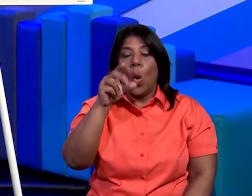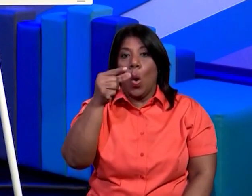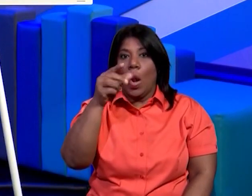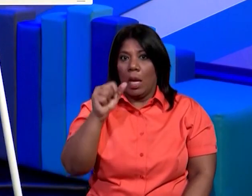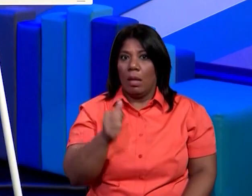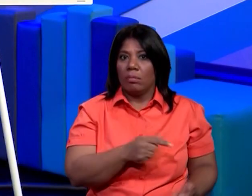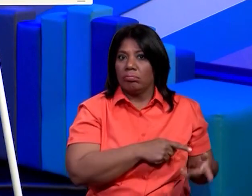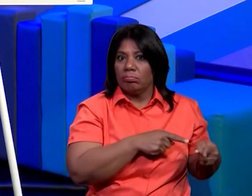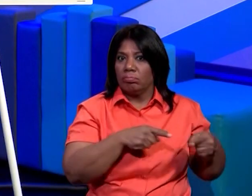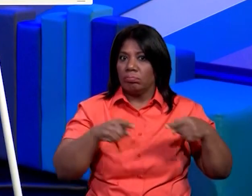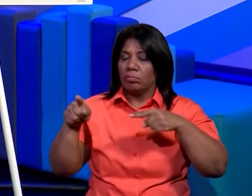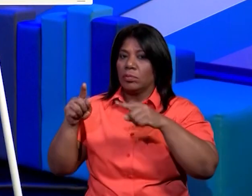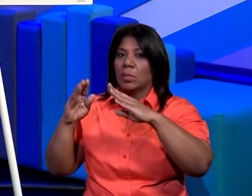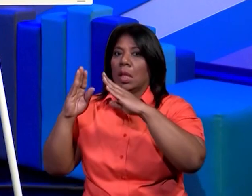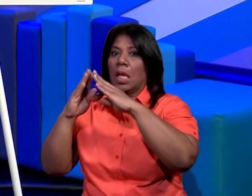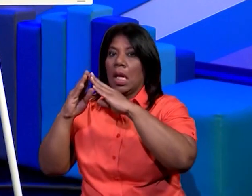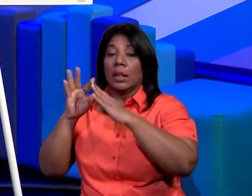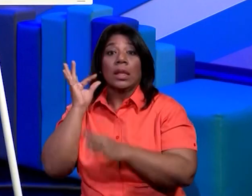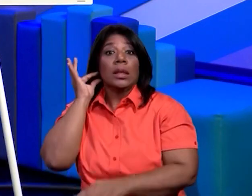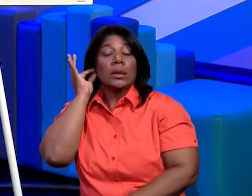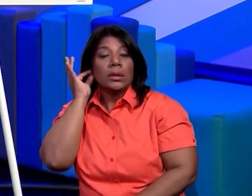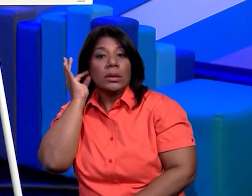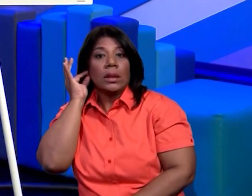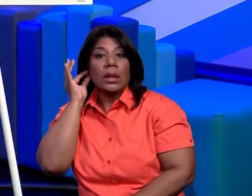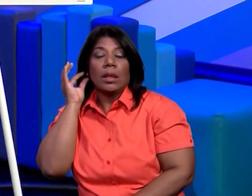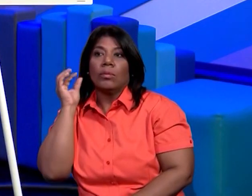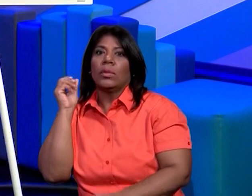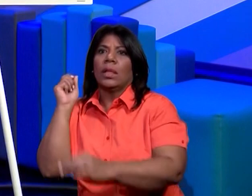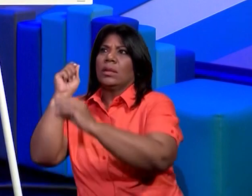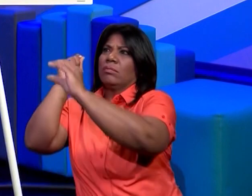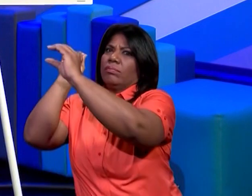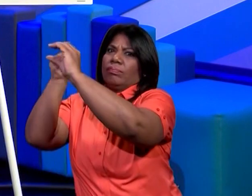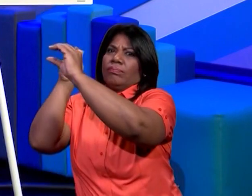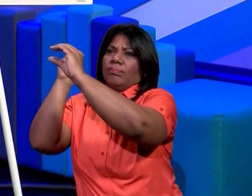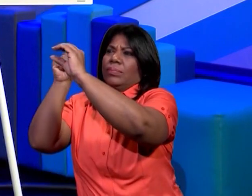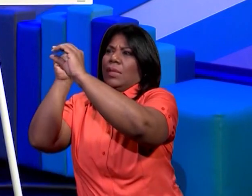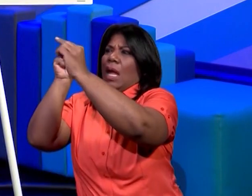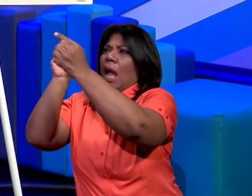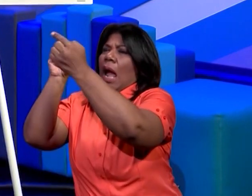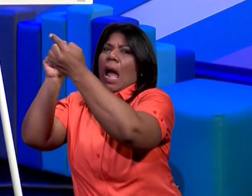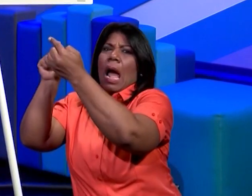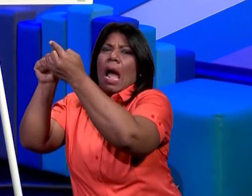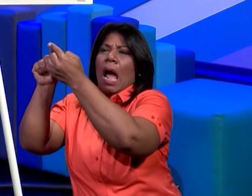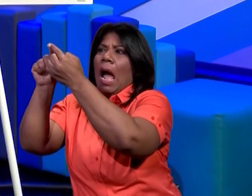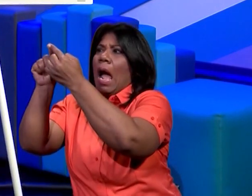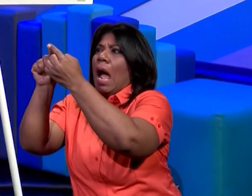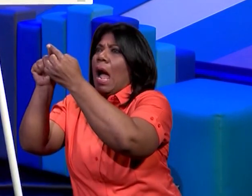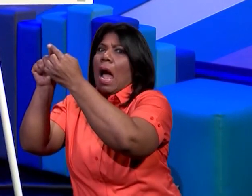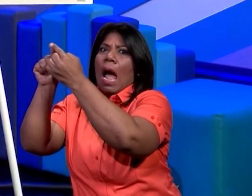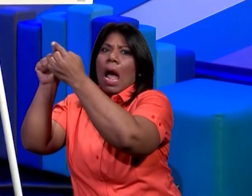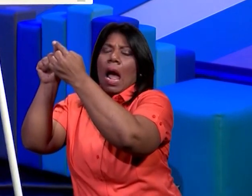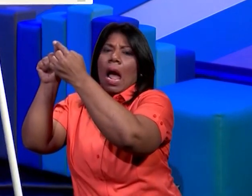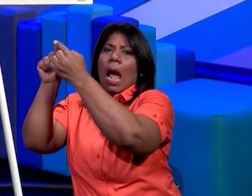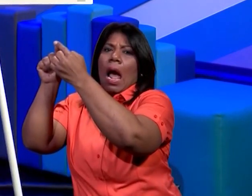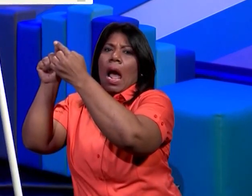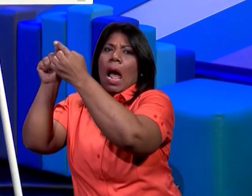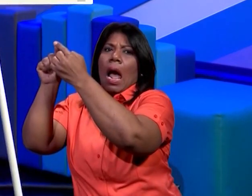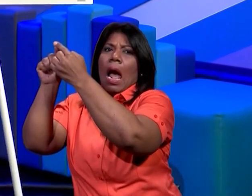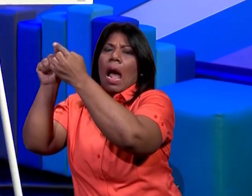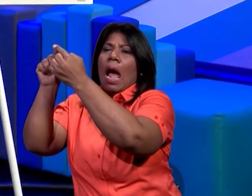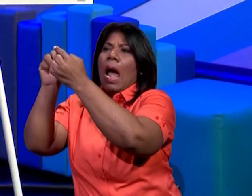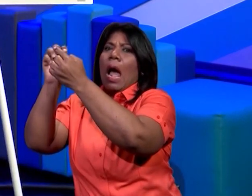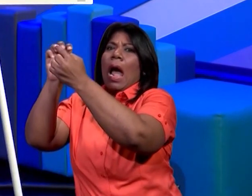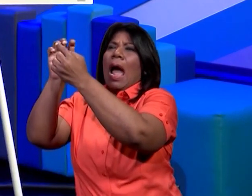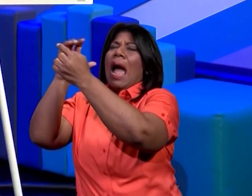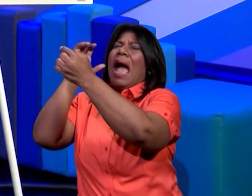herramientas empezó a martillar y de repente ahí se golpeó el dedo se martilló el dedo y el señor jorge estaba